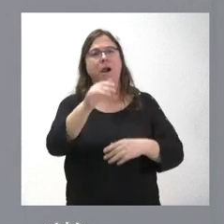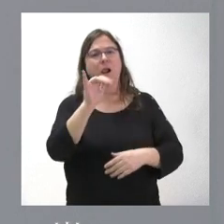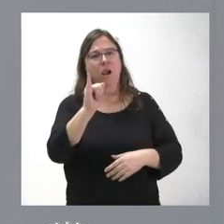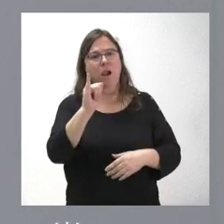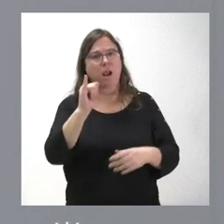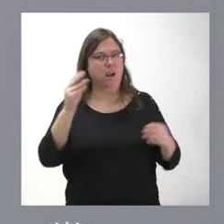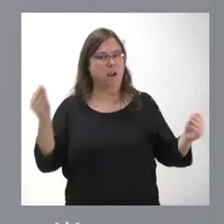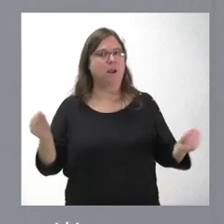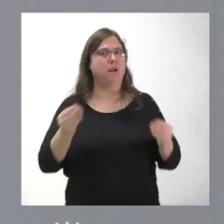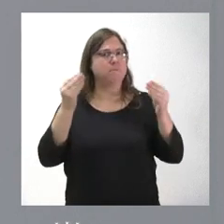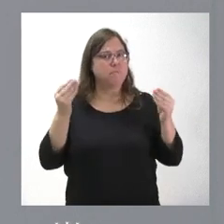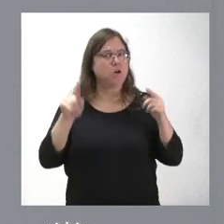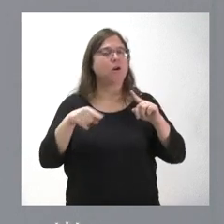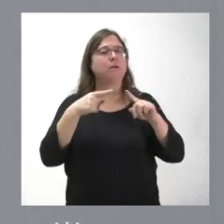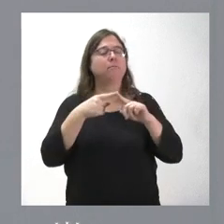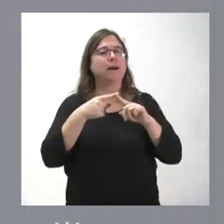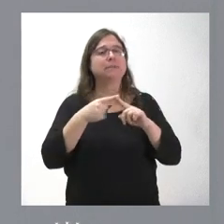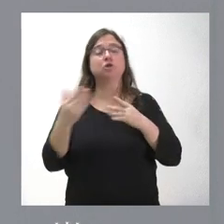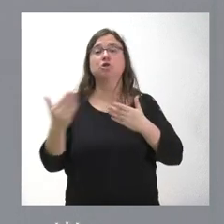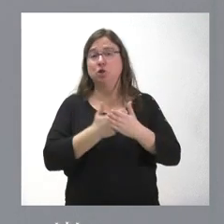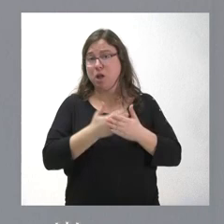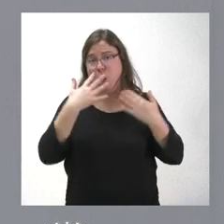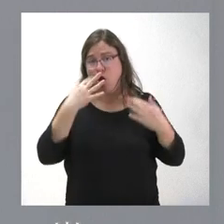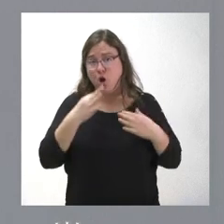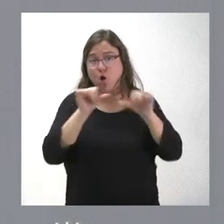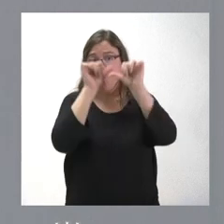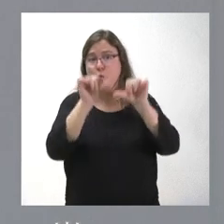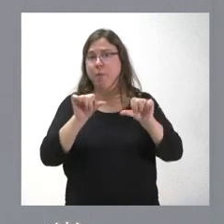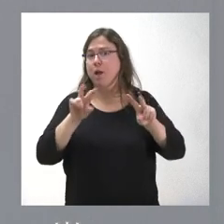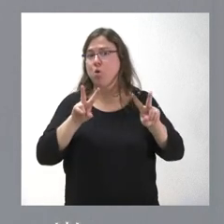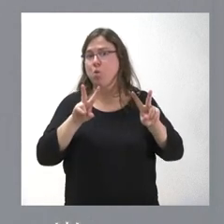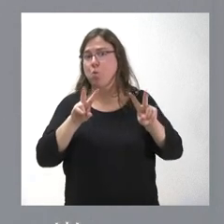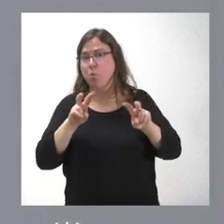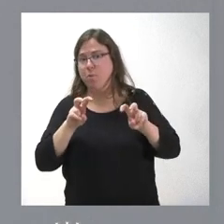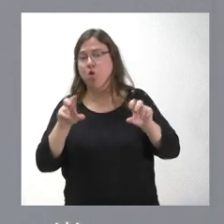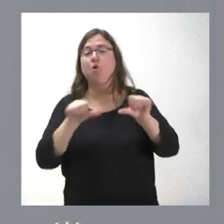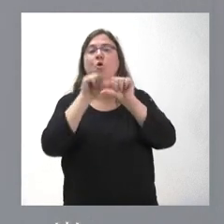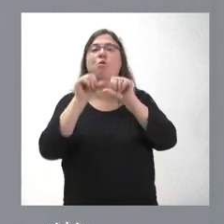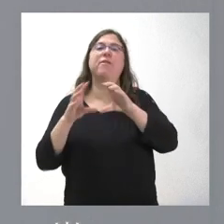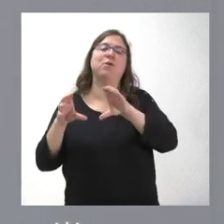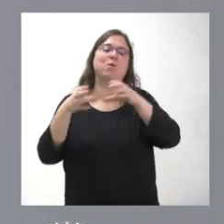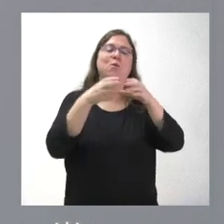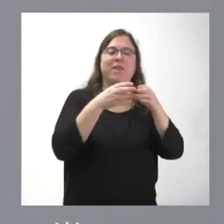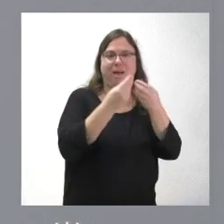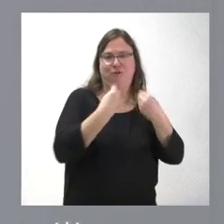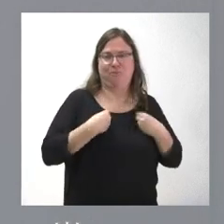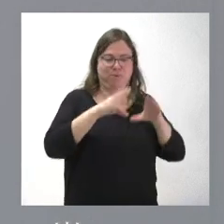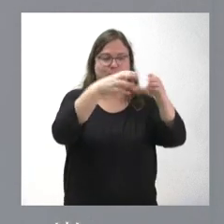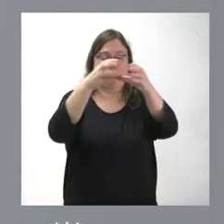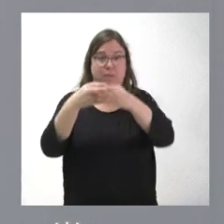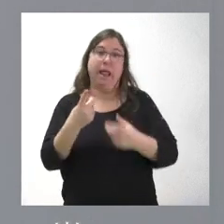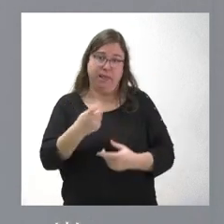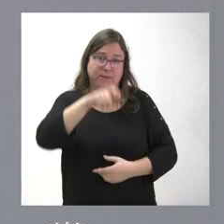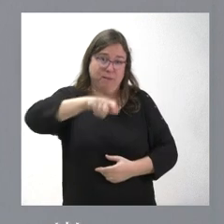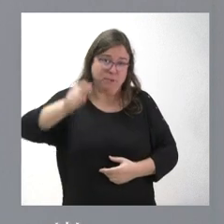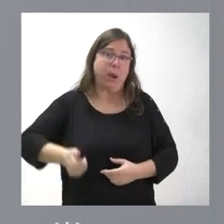las dotaciones que se prestan y, lógicamente, este modelo nuevo de unidades de convivencia va a exigir también más personal y,